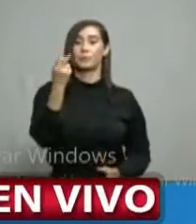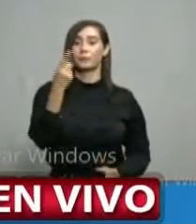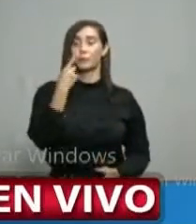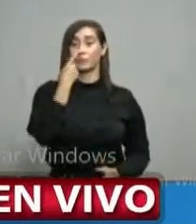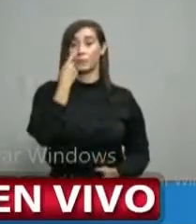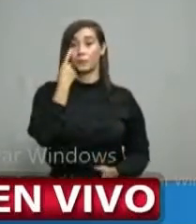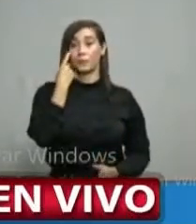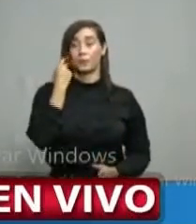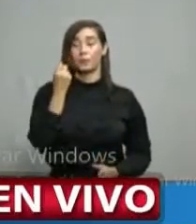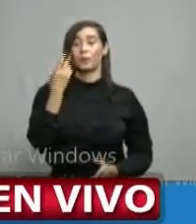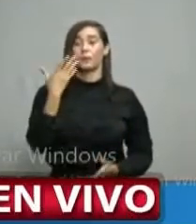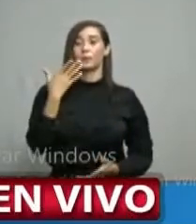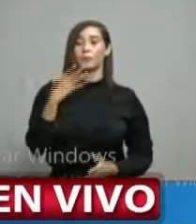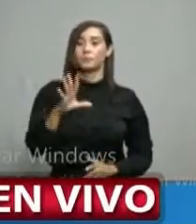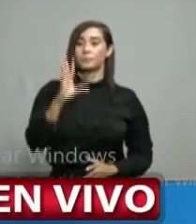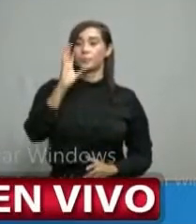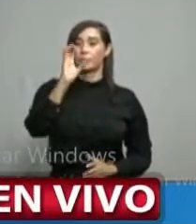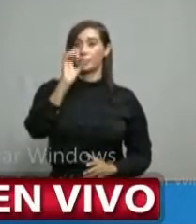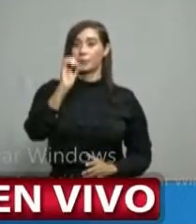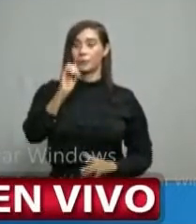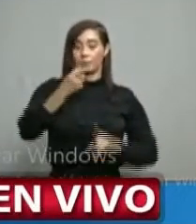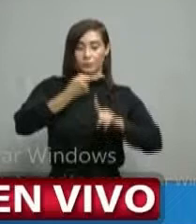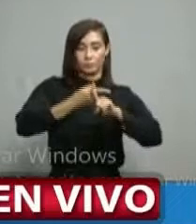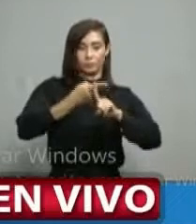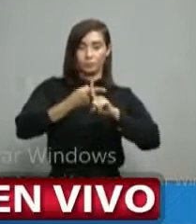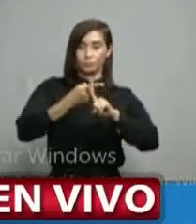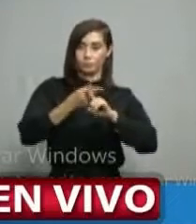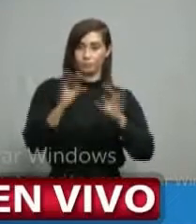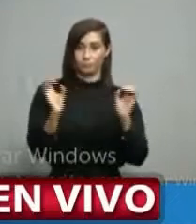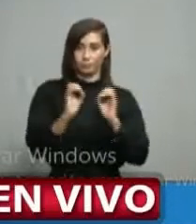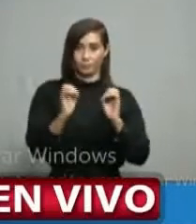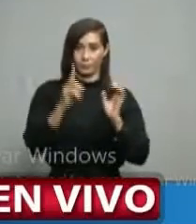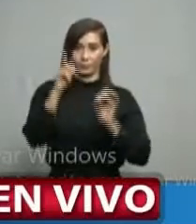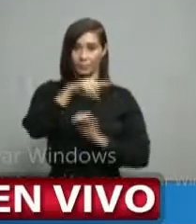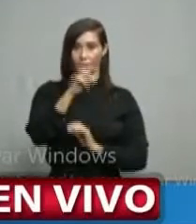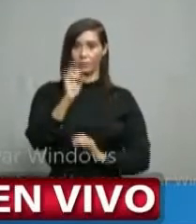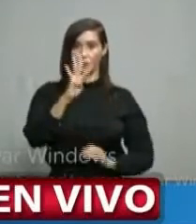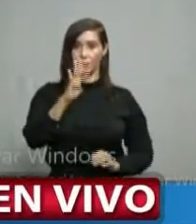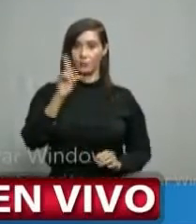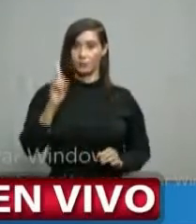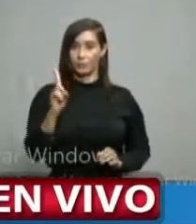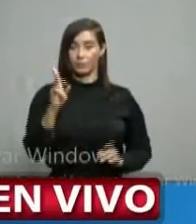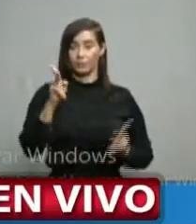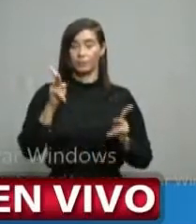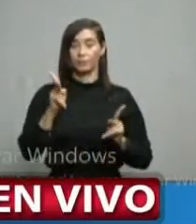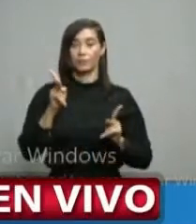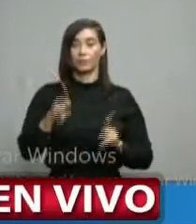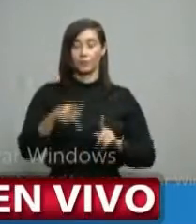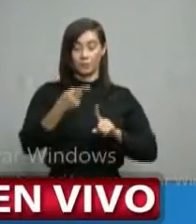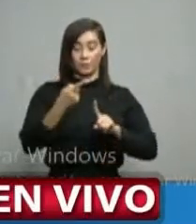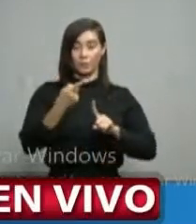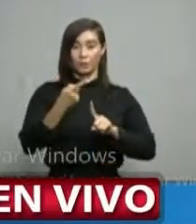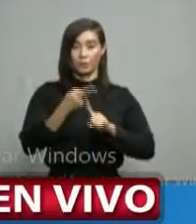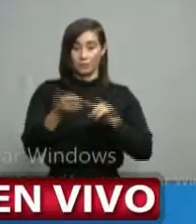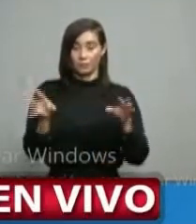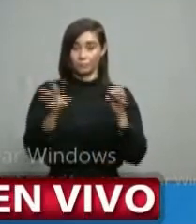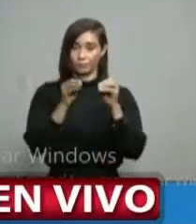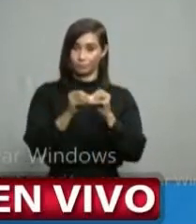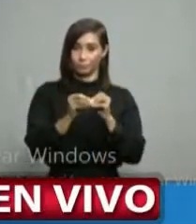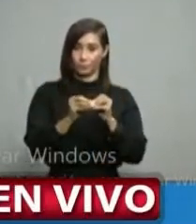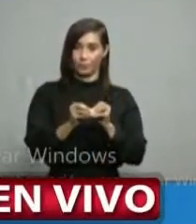pruebas realizadas, 0 casos nuevos, 141 confirmados,